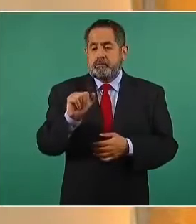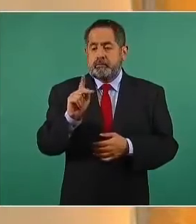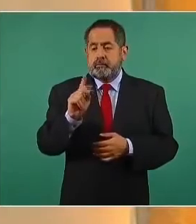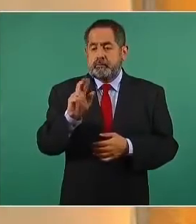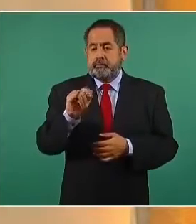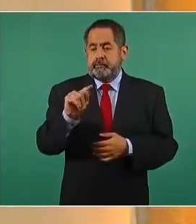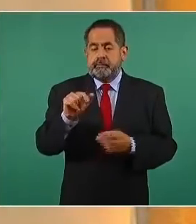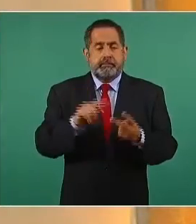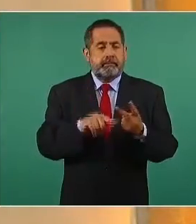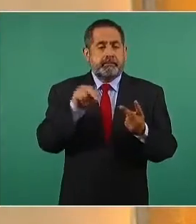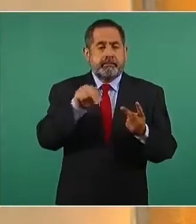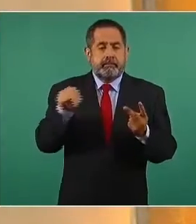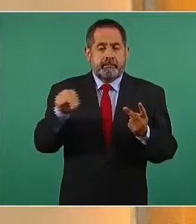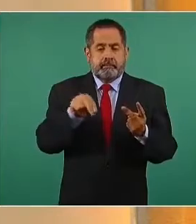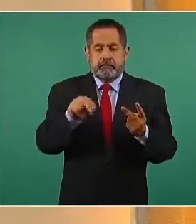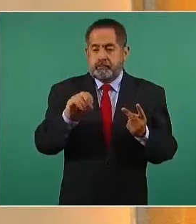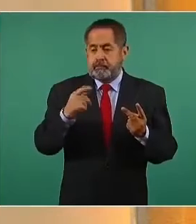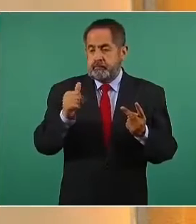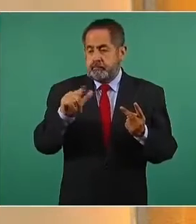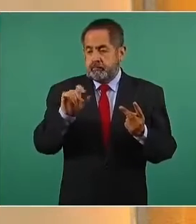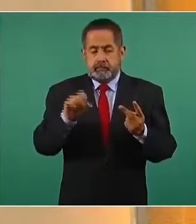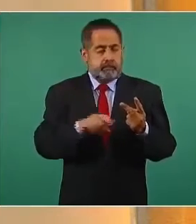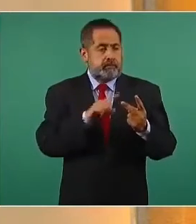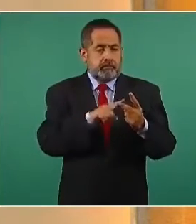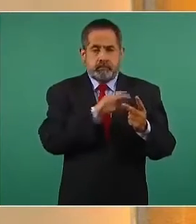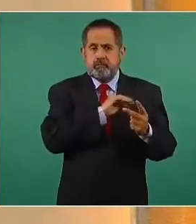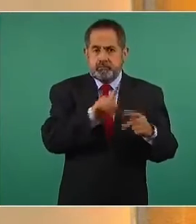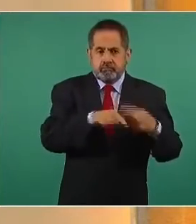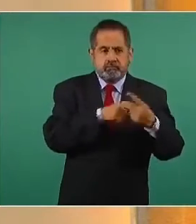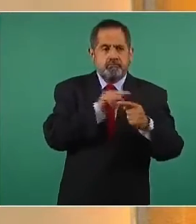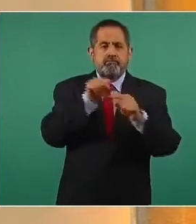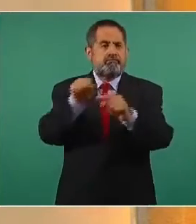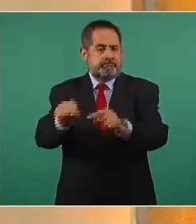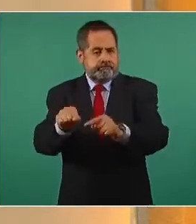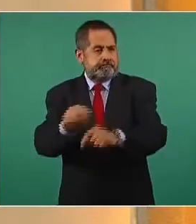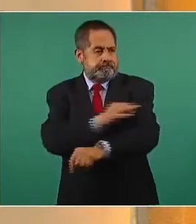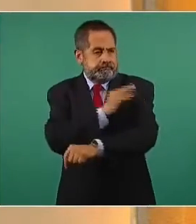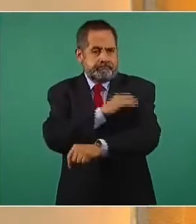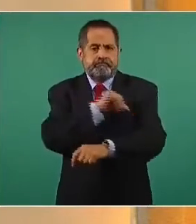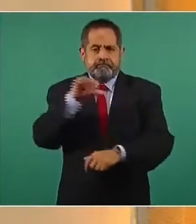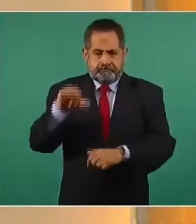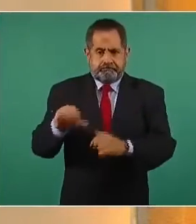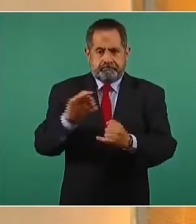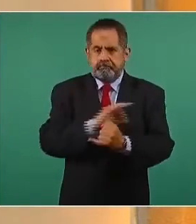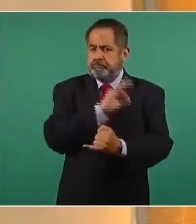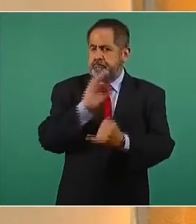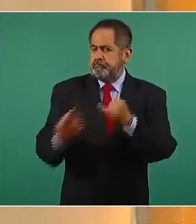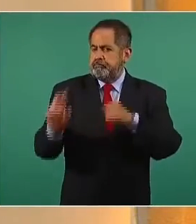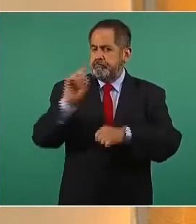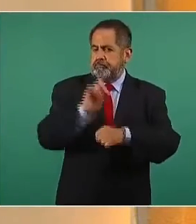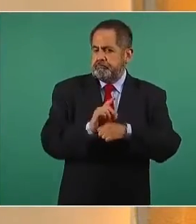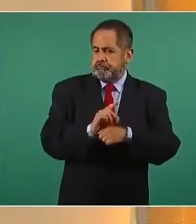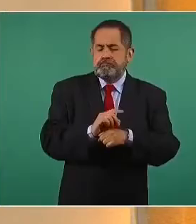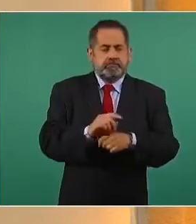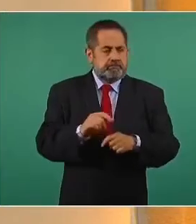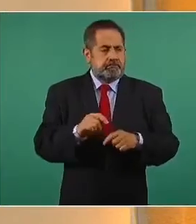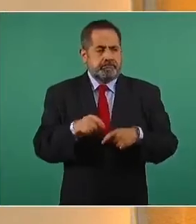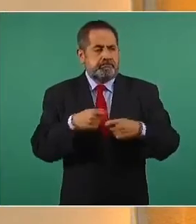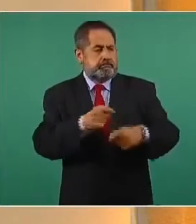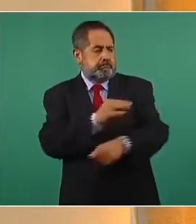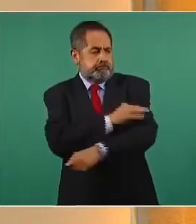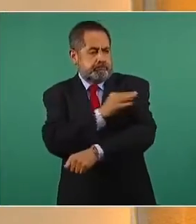los que faltan pueden acudir a los centros. El día de hoy finaliza la vacunación en estos